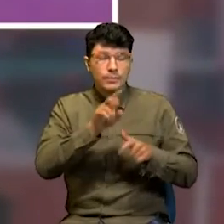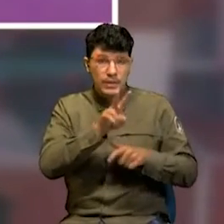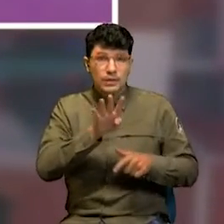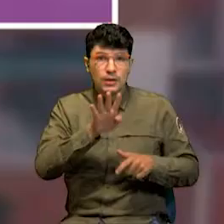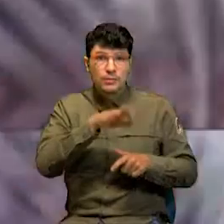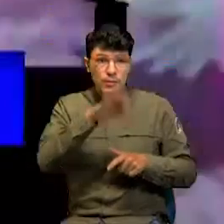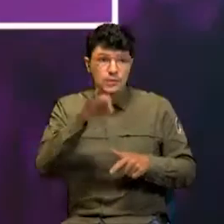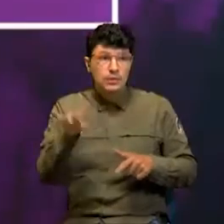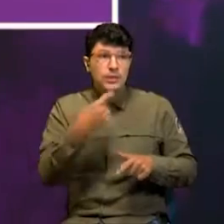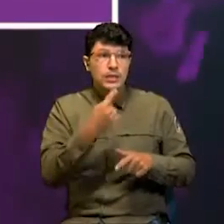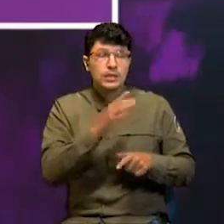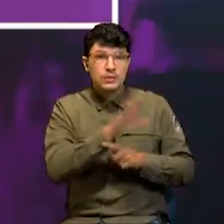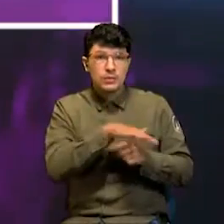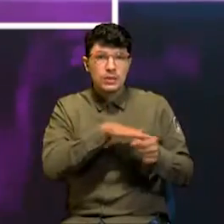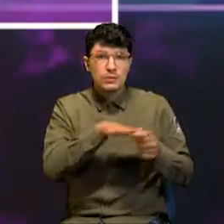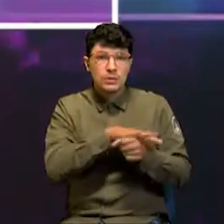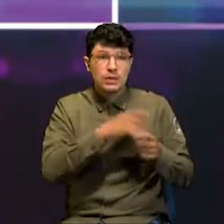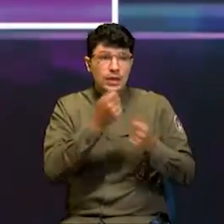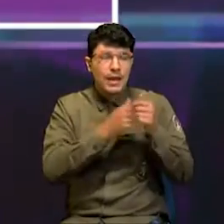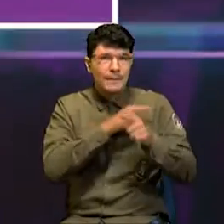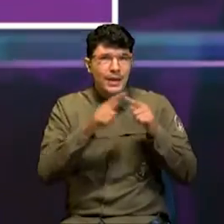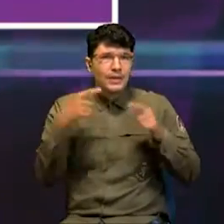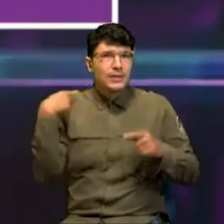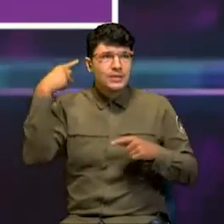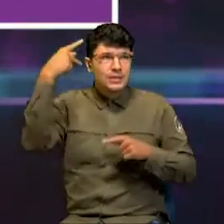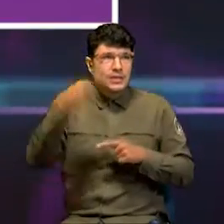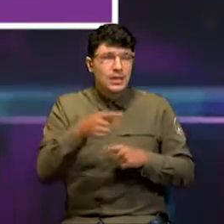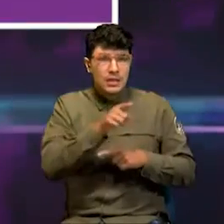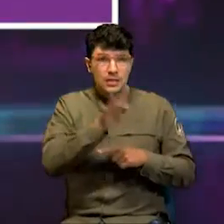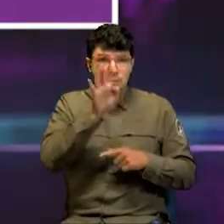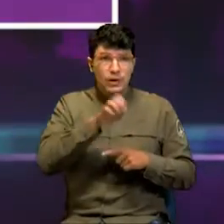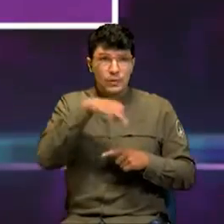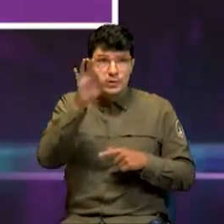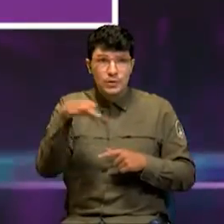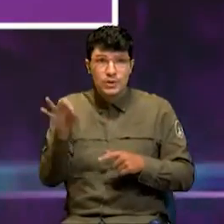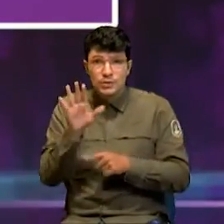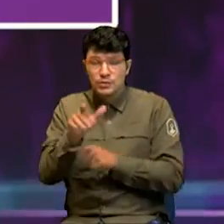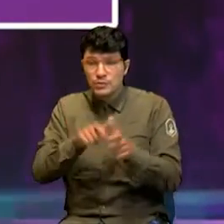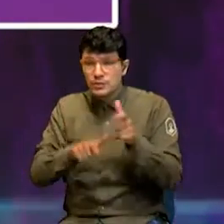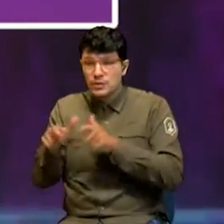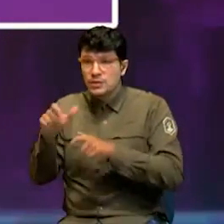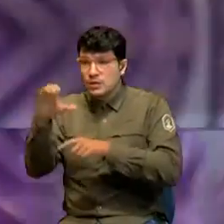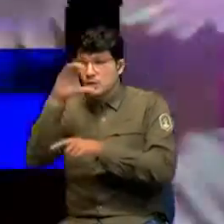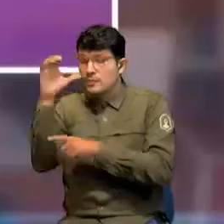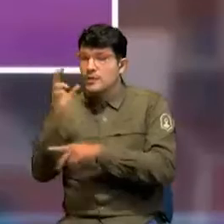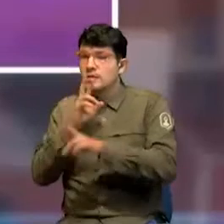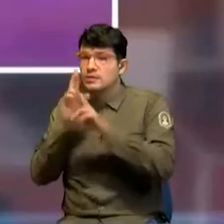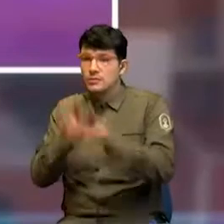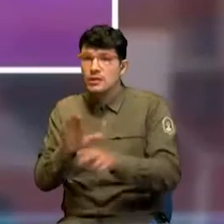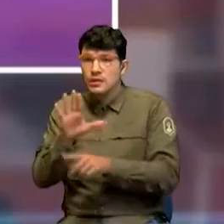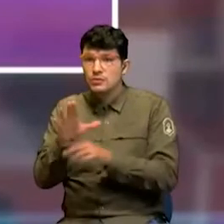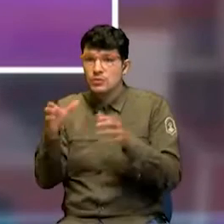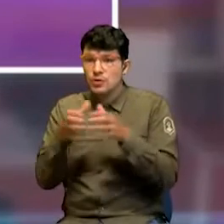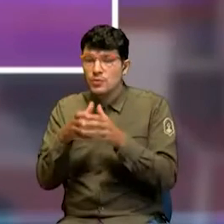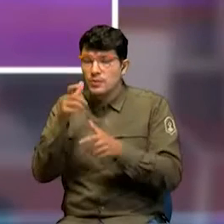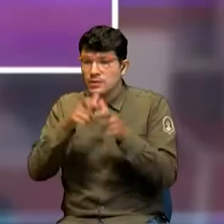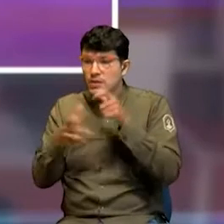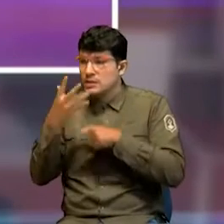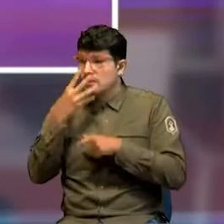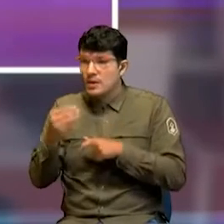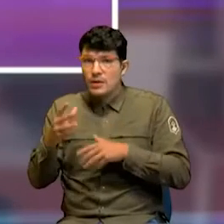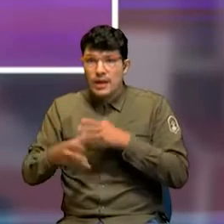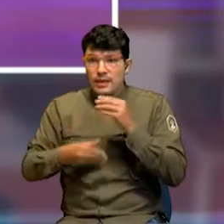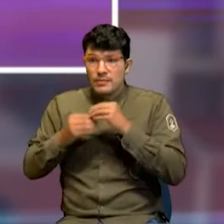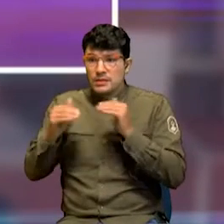económica, pero de manera histórica y con un 19% los colombianos respondieron que era la corrupción. Esto por encima de la